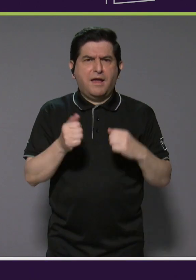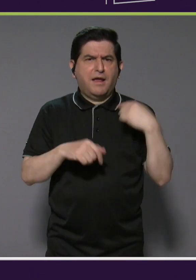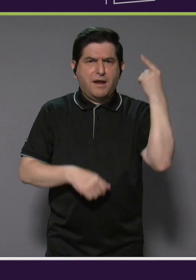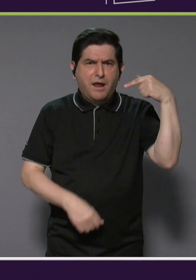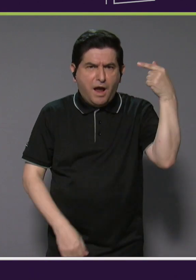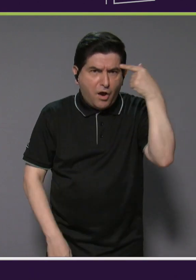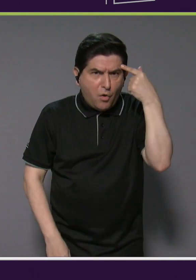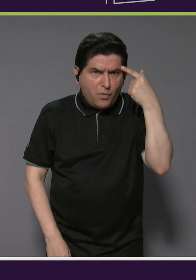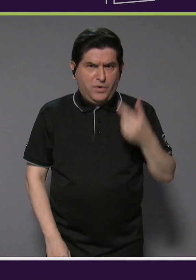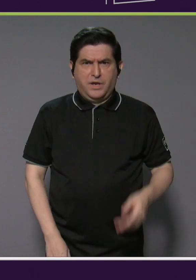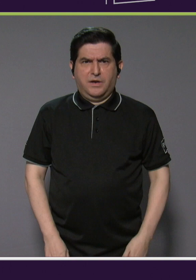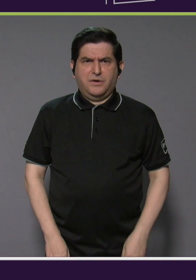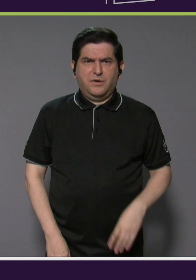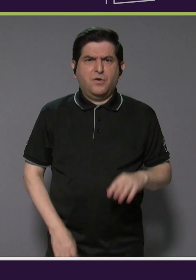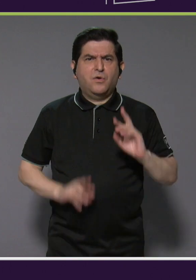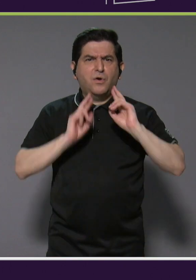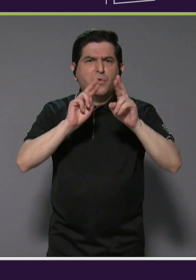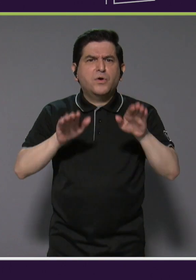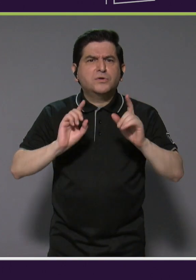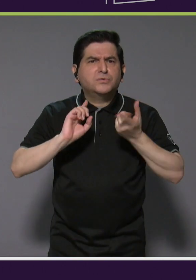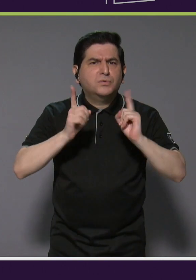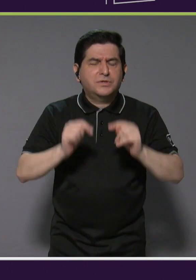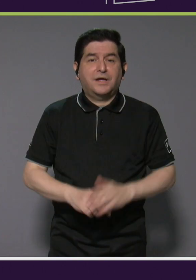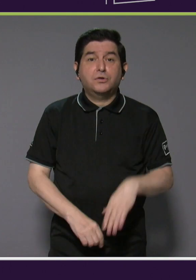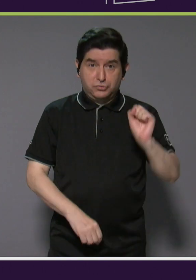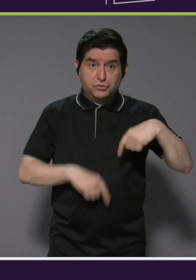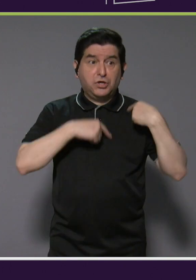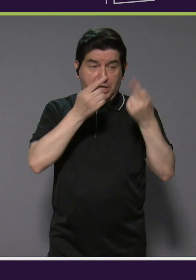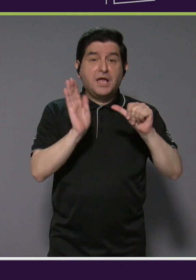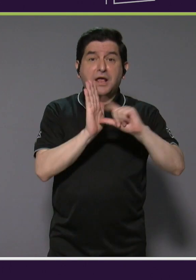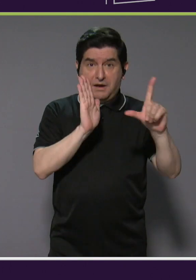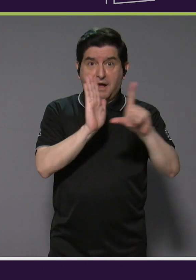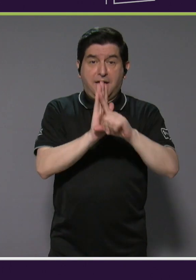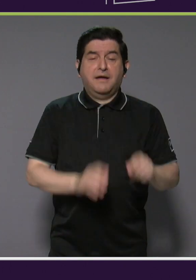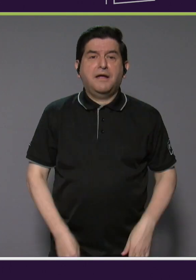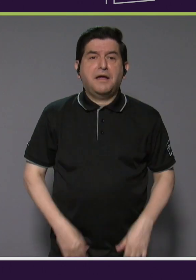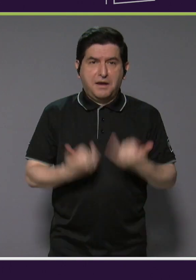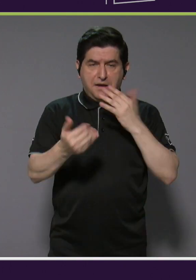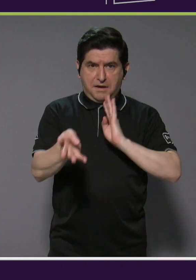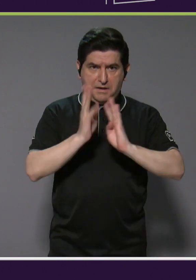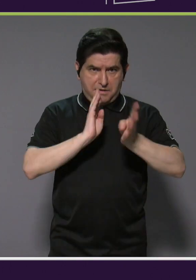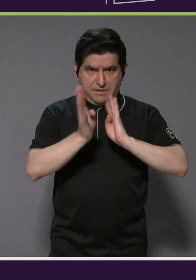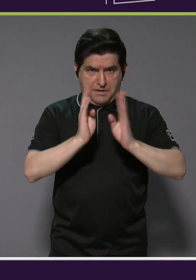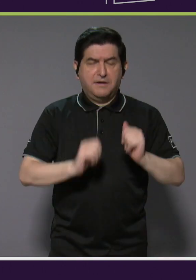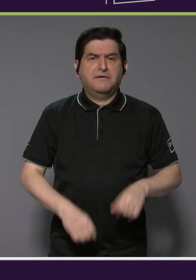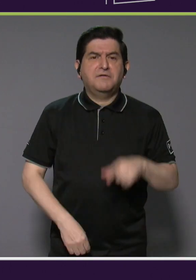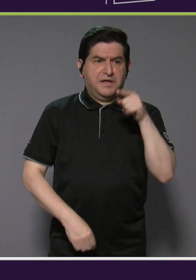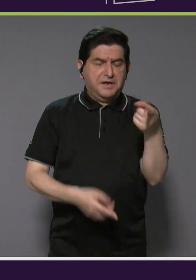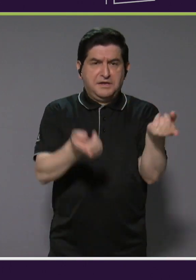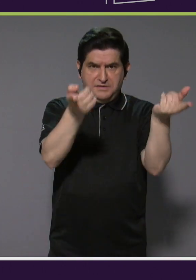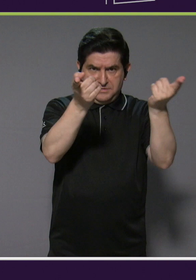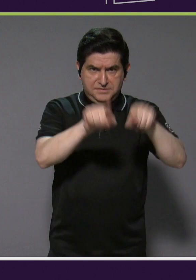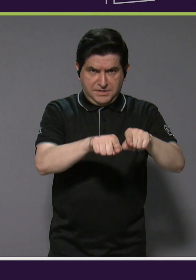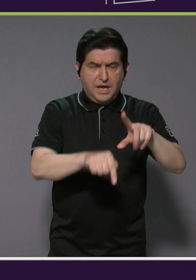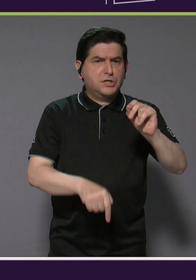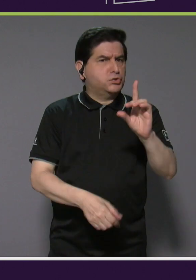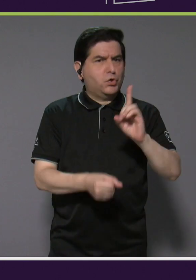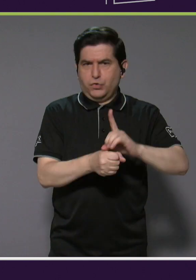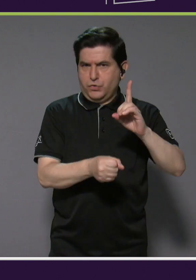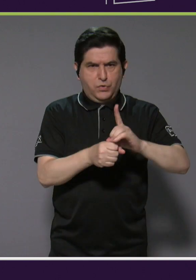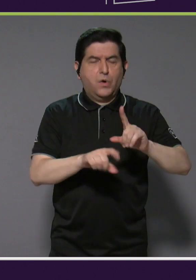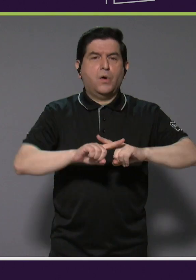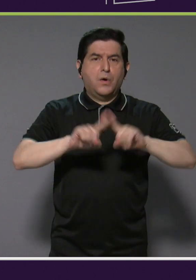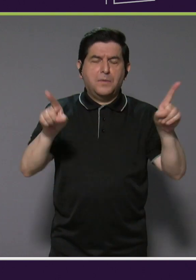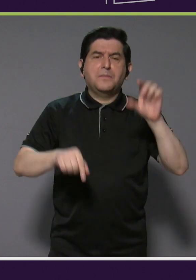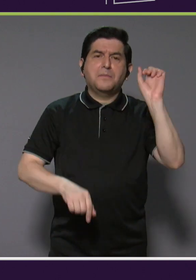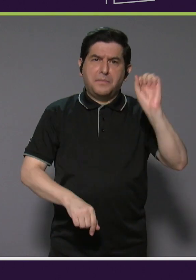gobierno? ¿Cómo les ha ido? Hemos ido a la asamblea aleativa. Ya hemos hablado con, no con los diputados, pero